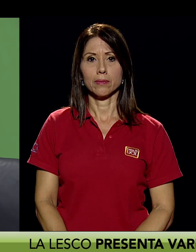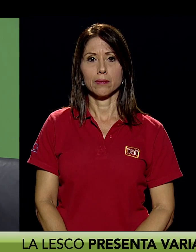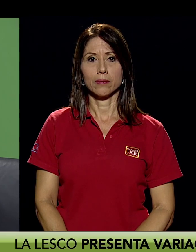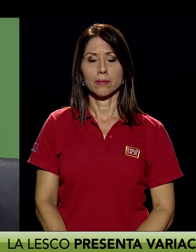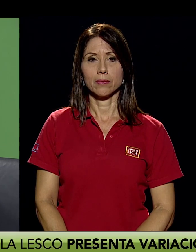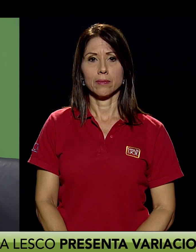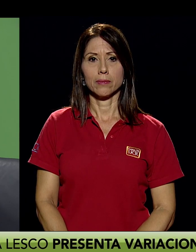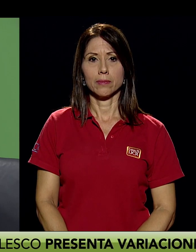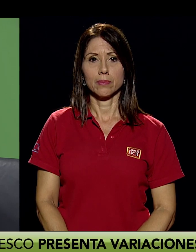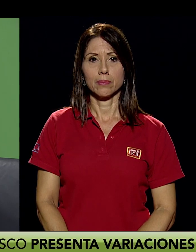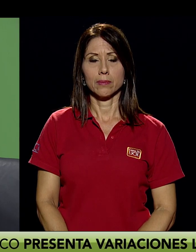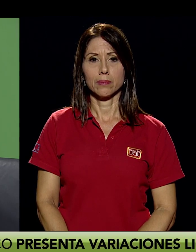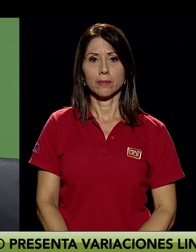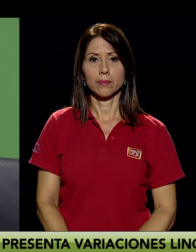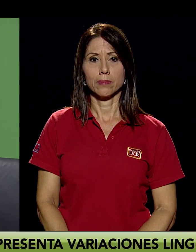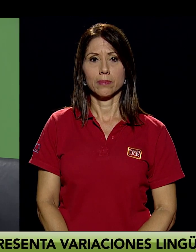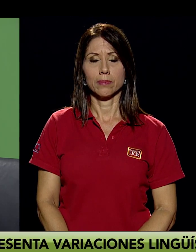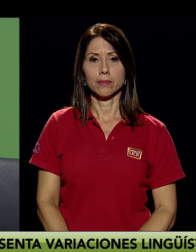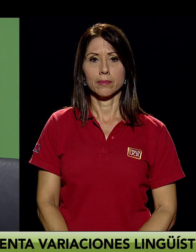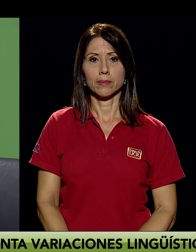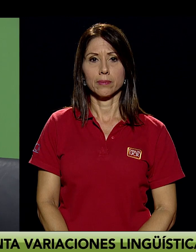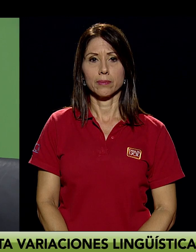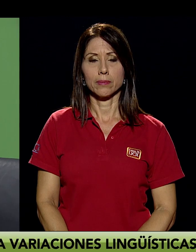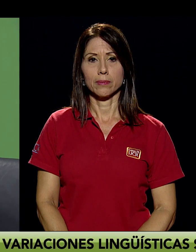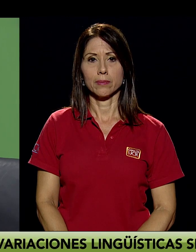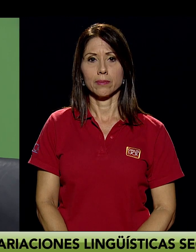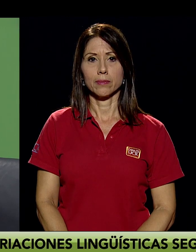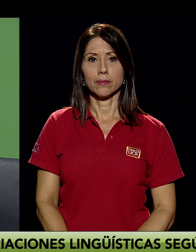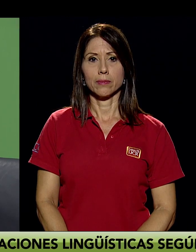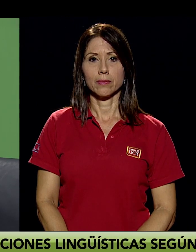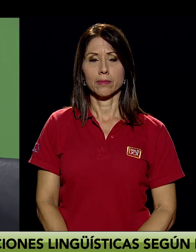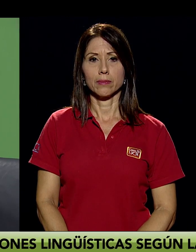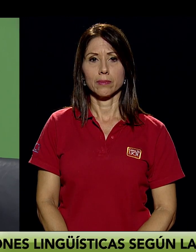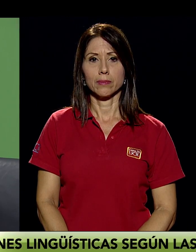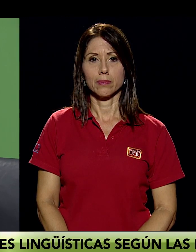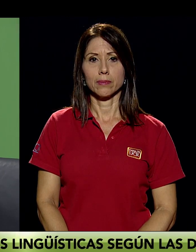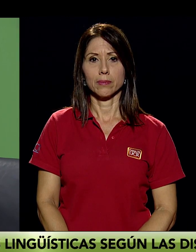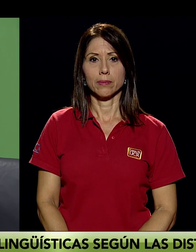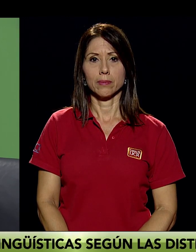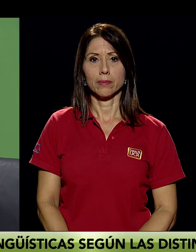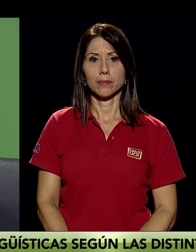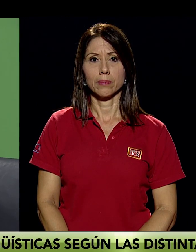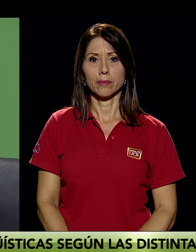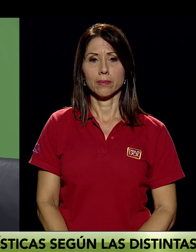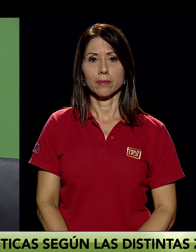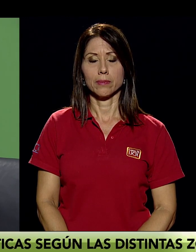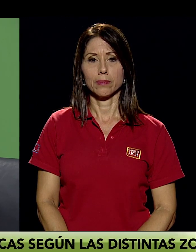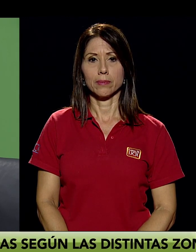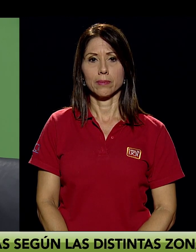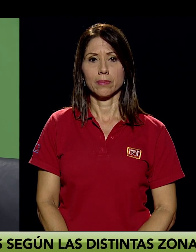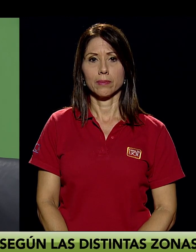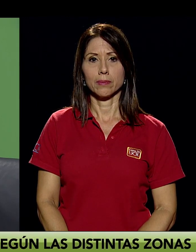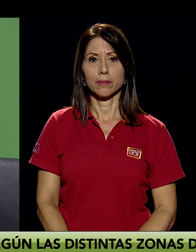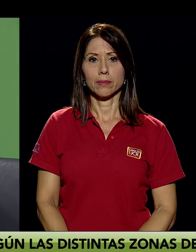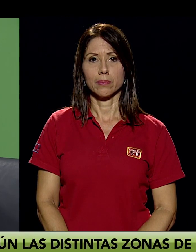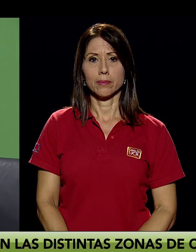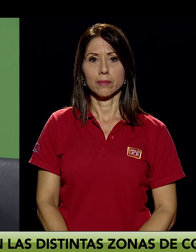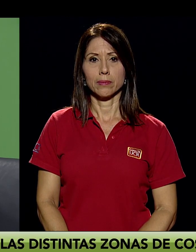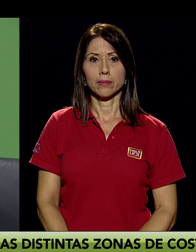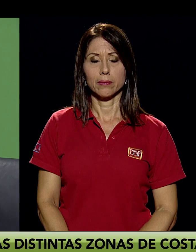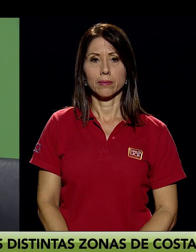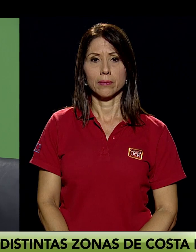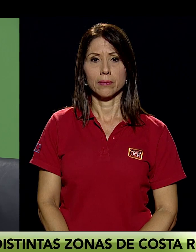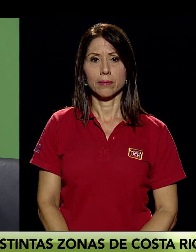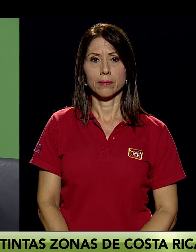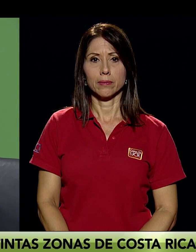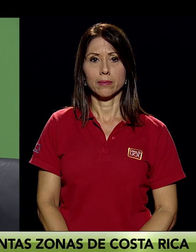cuando se hace de señas a voz o de voz a señas, pues haya la fluidez necesaria y el conocimiento necesario en ambas lenguas. En el Poder